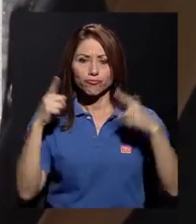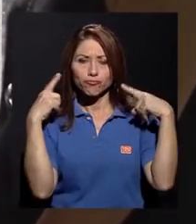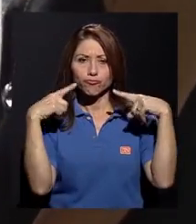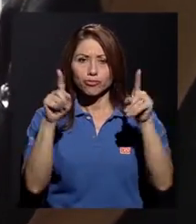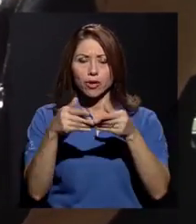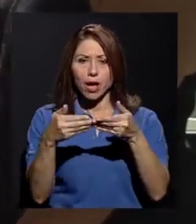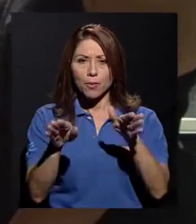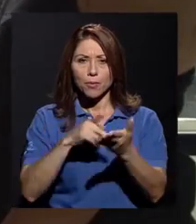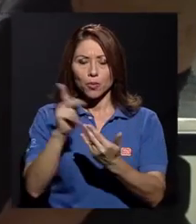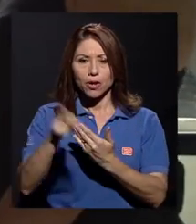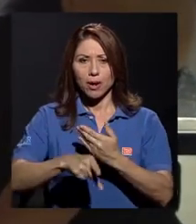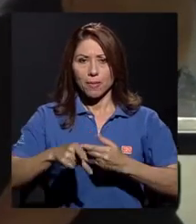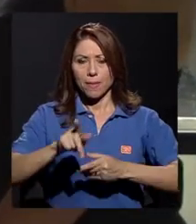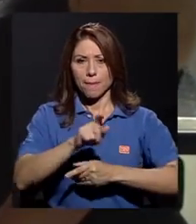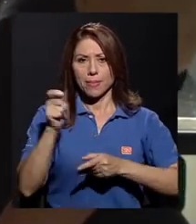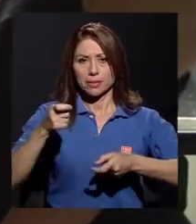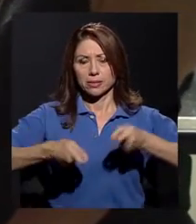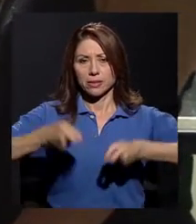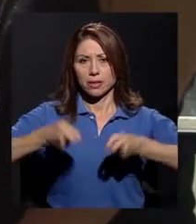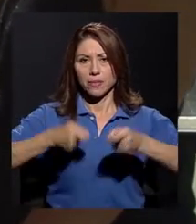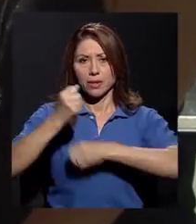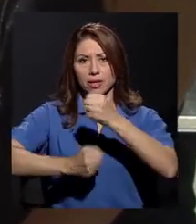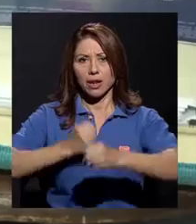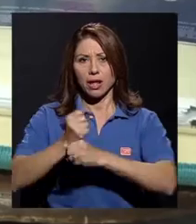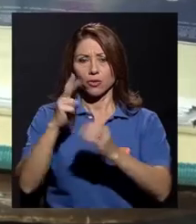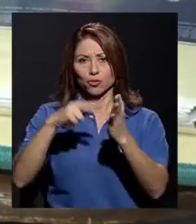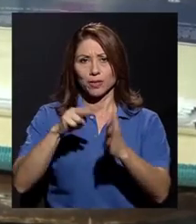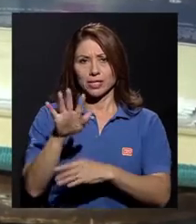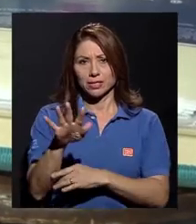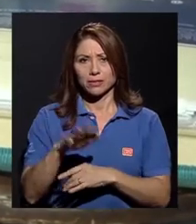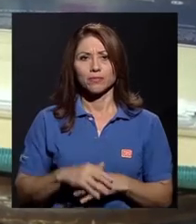programa en septiembre del año 2005.